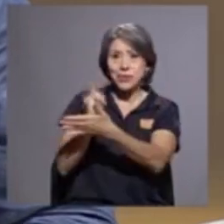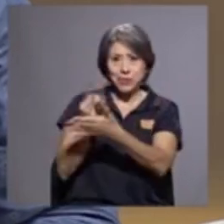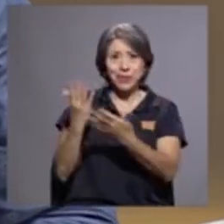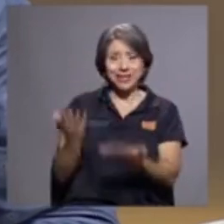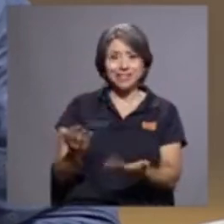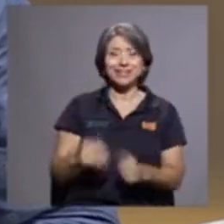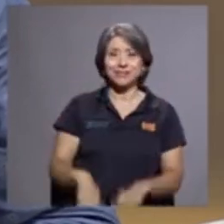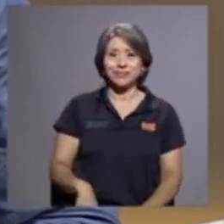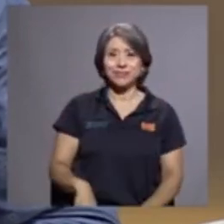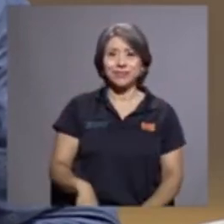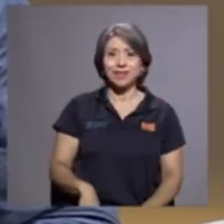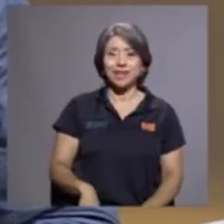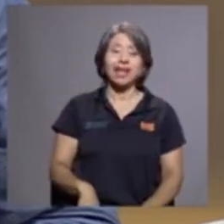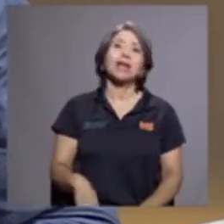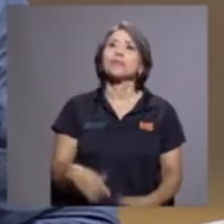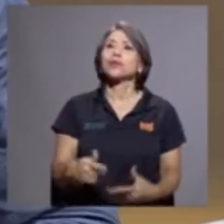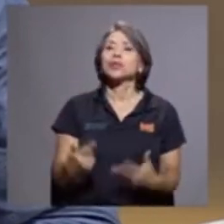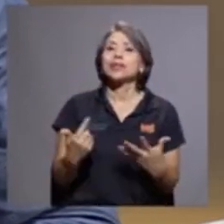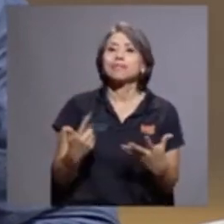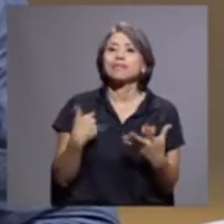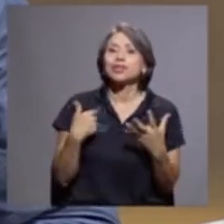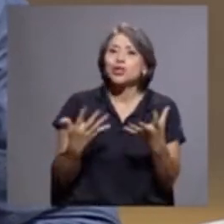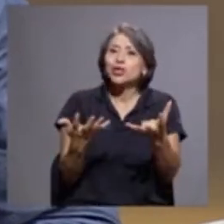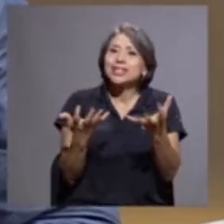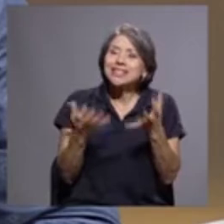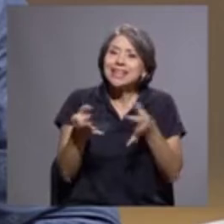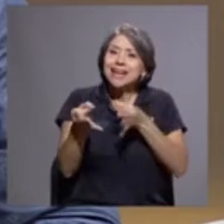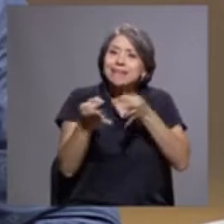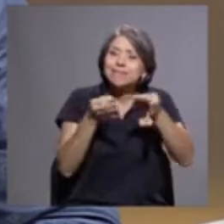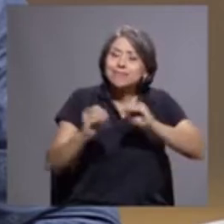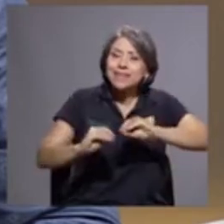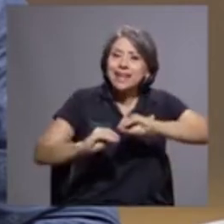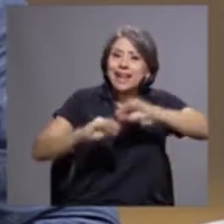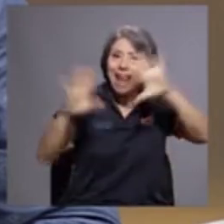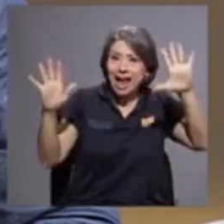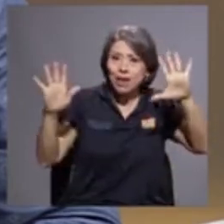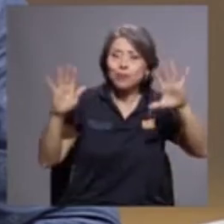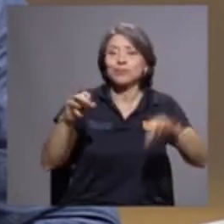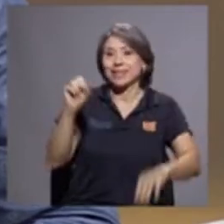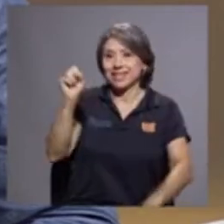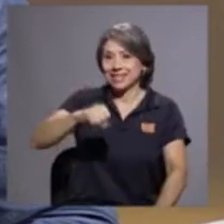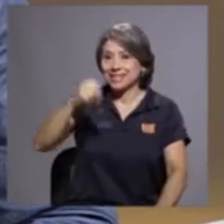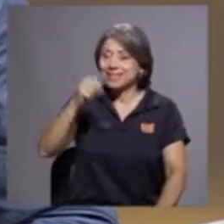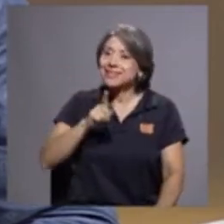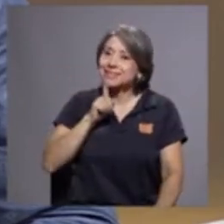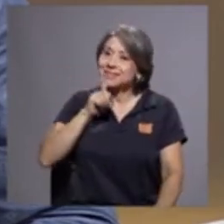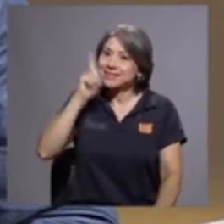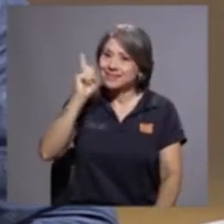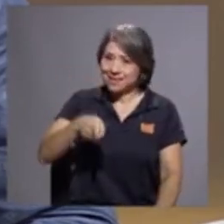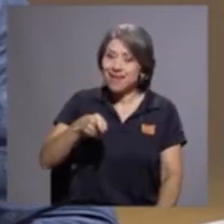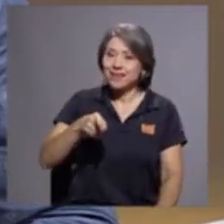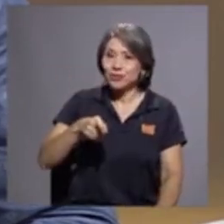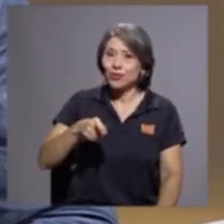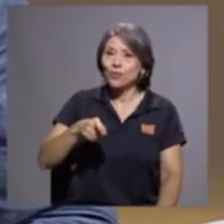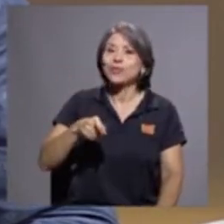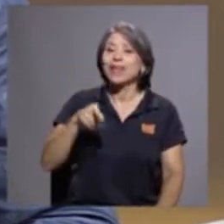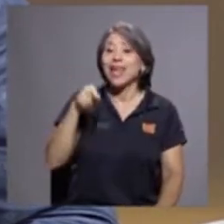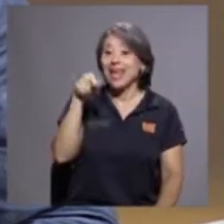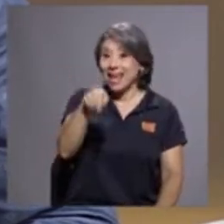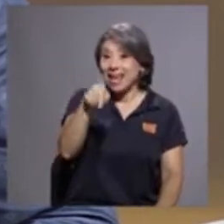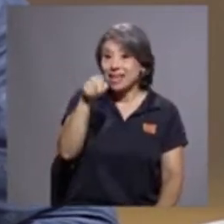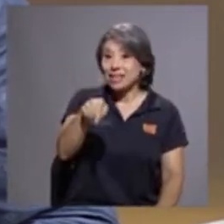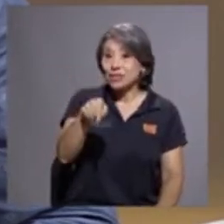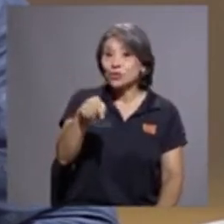y que van más allá. Yo lo que quisiera aquí dejar muy claro que si bien es cierto, se ha circunscrito